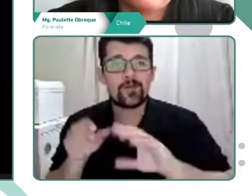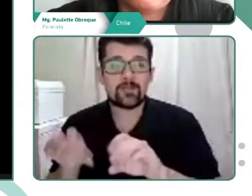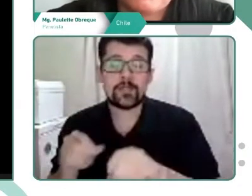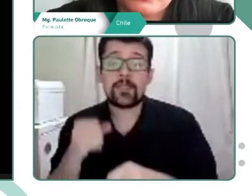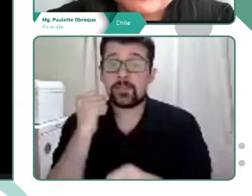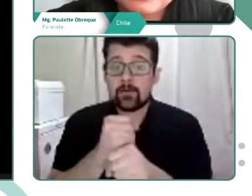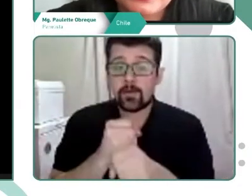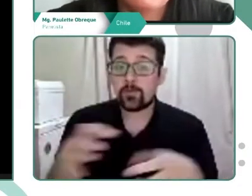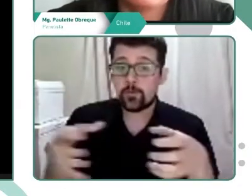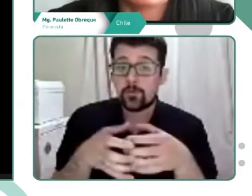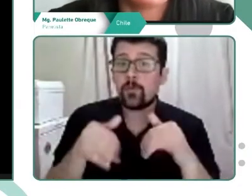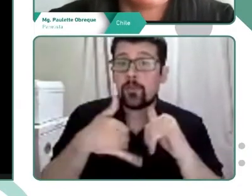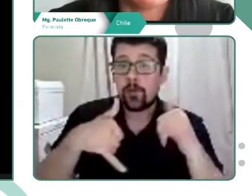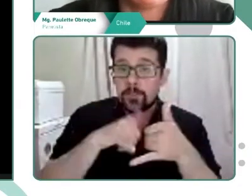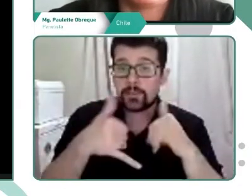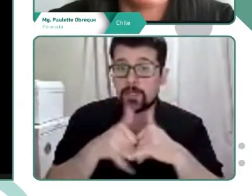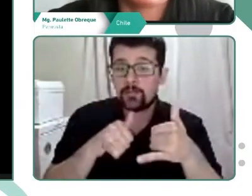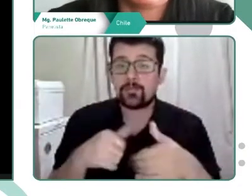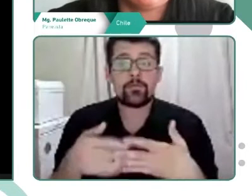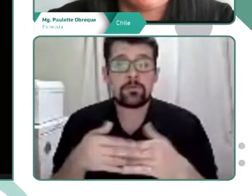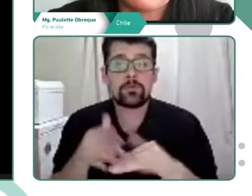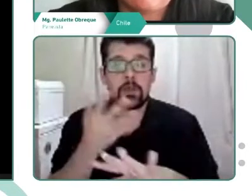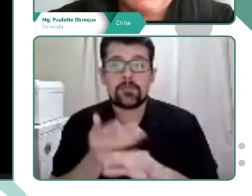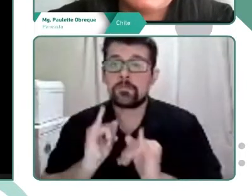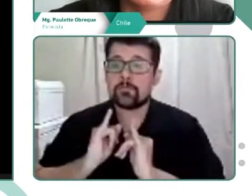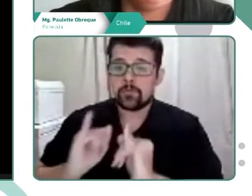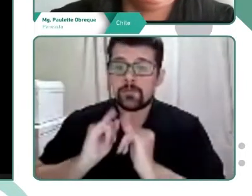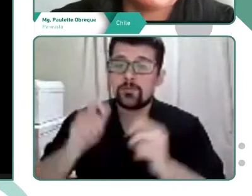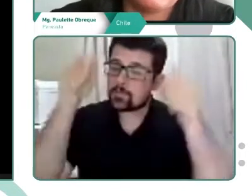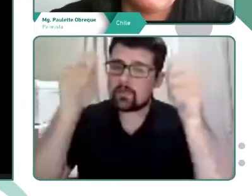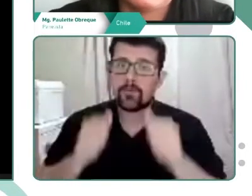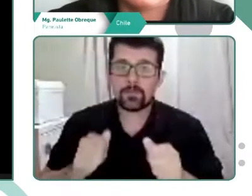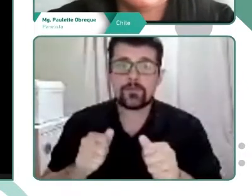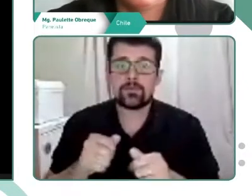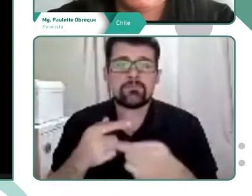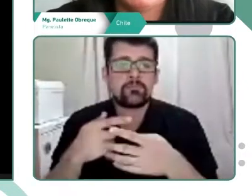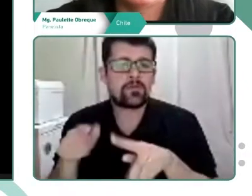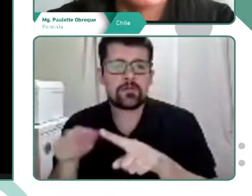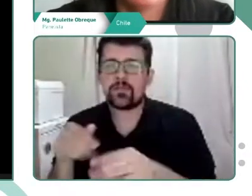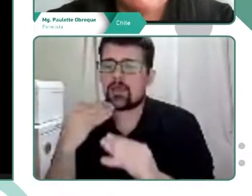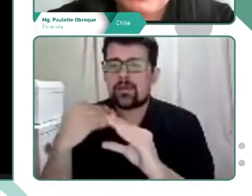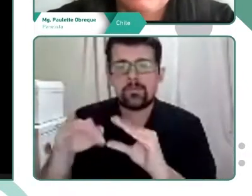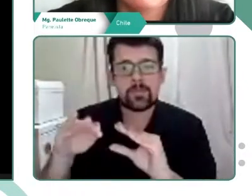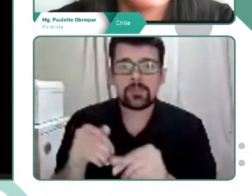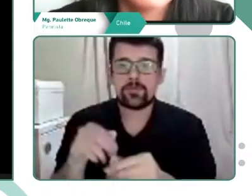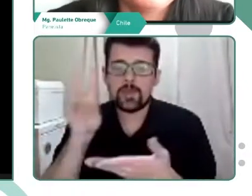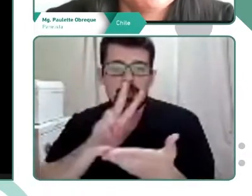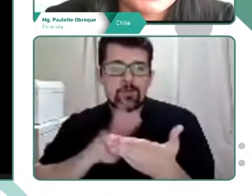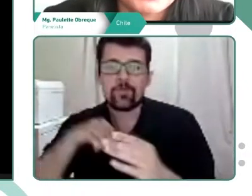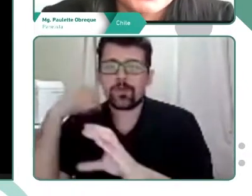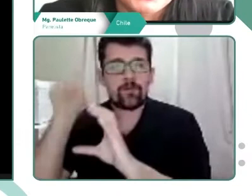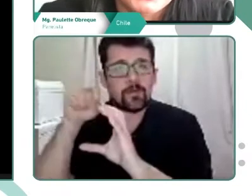trabajo a través de un grupo de WhatsApp donde se enviaba información a través de infografías, invitaciones, lecturas, videos.